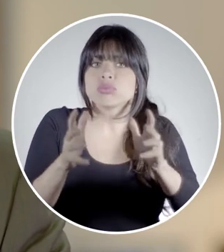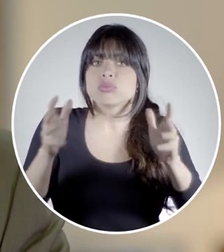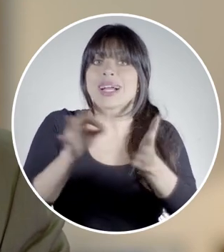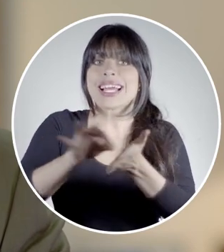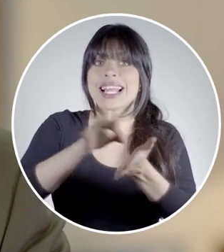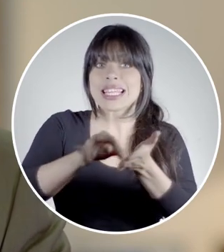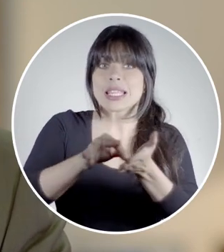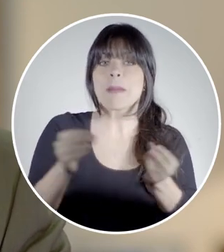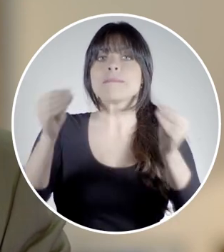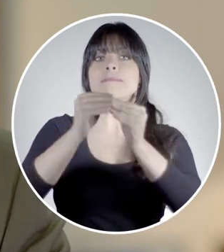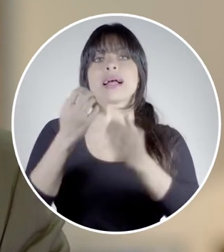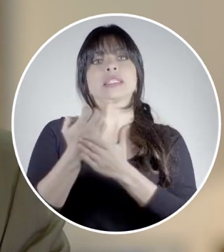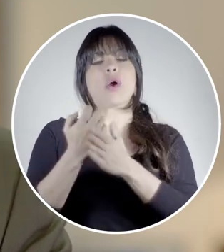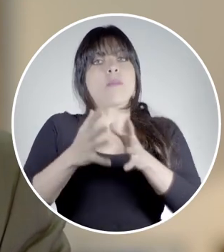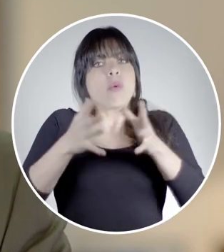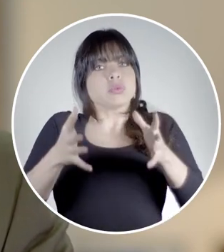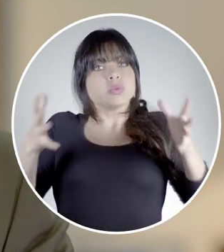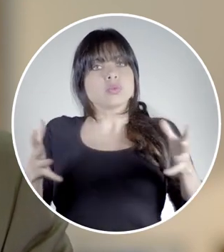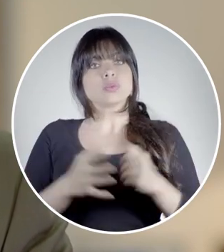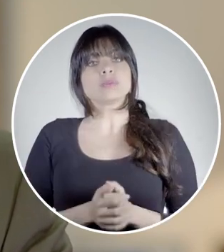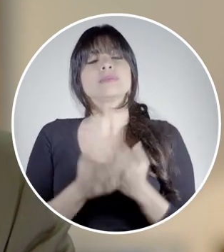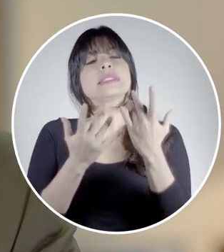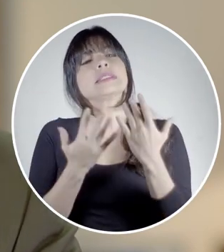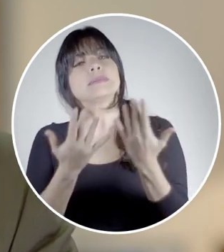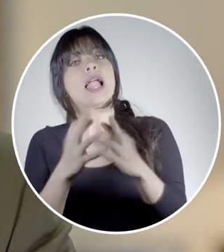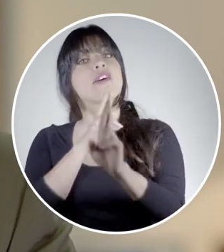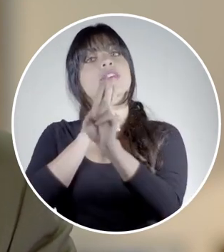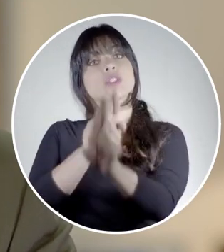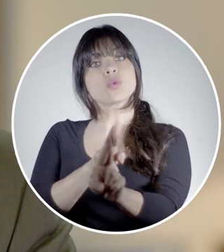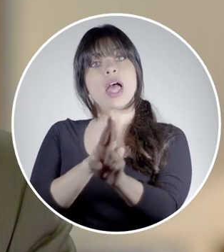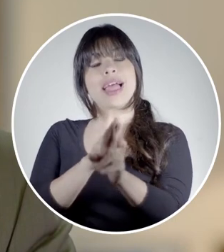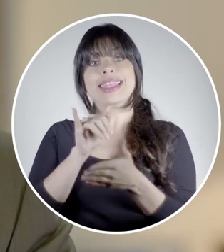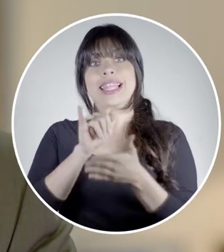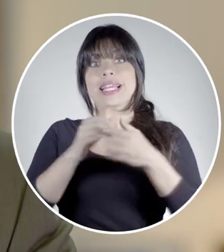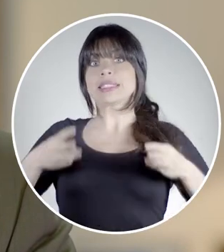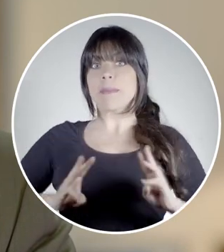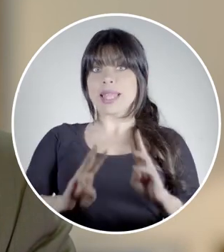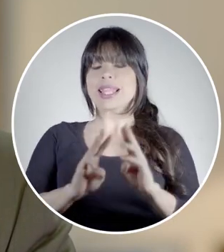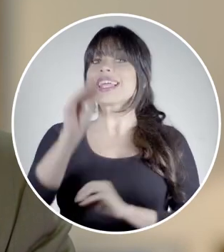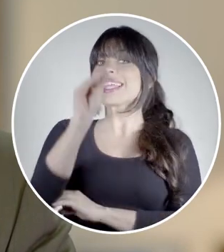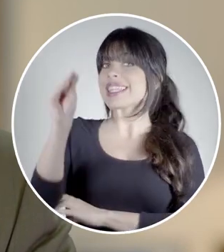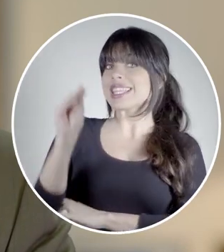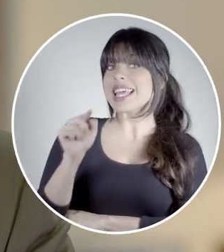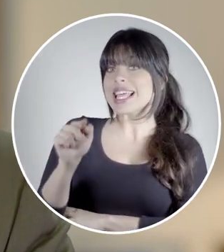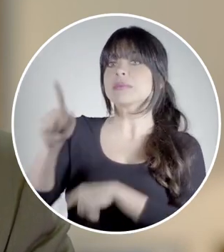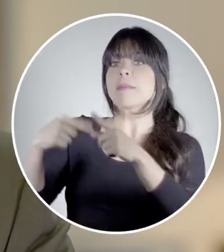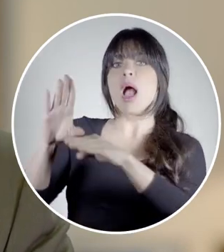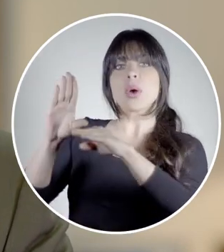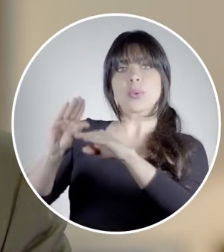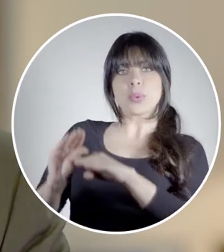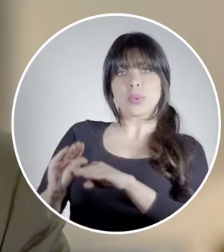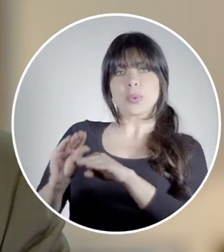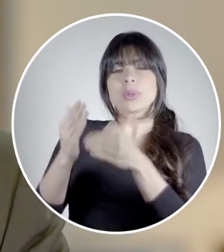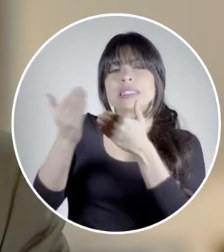expandir el crédito y más crecimiento económico. Es esperable que, como resultado de las medidas, las tasas de